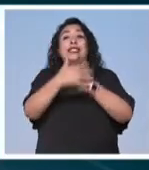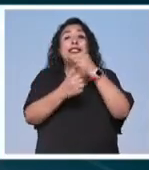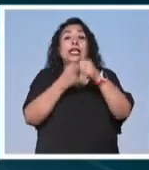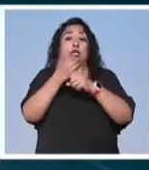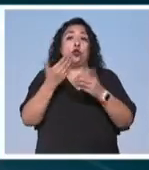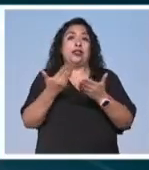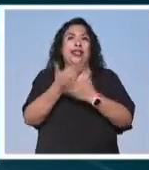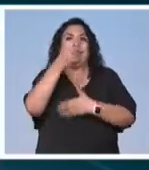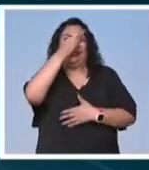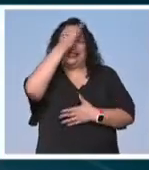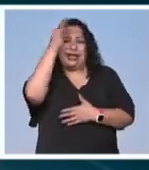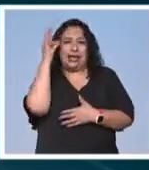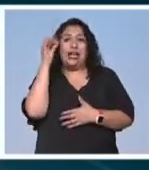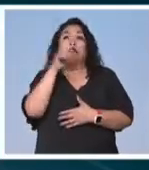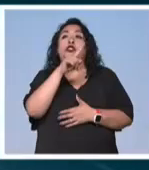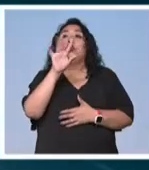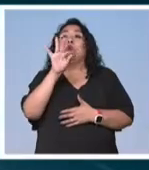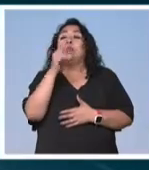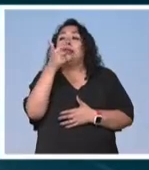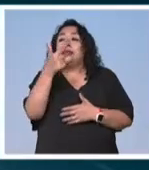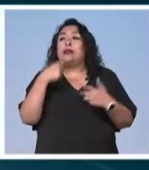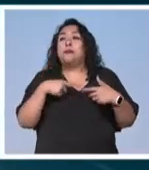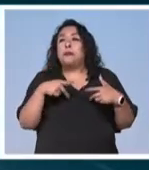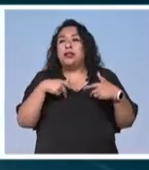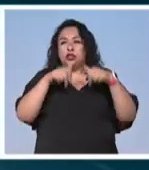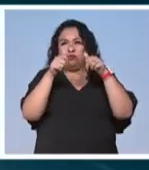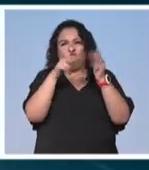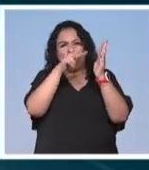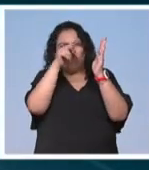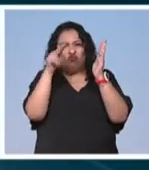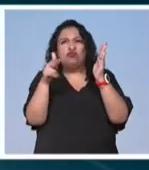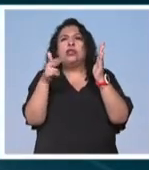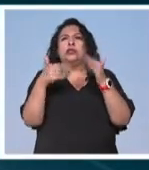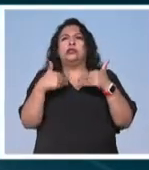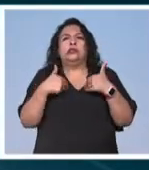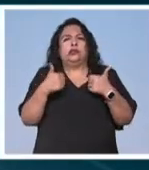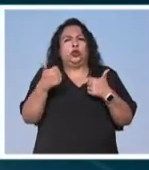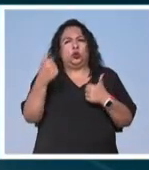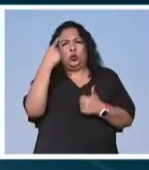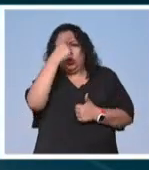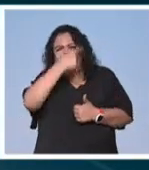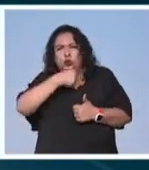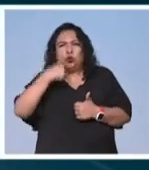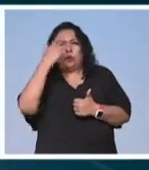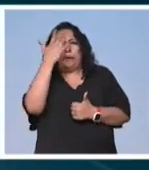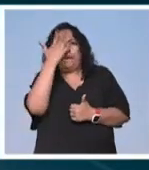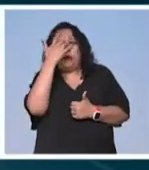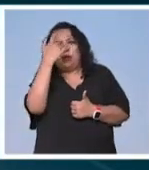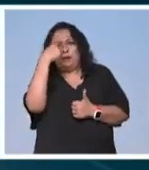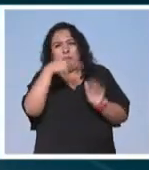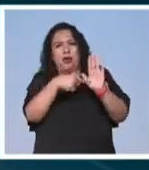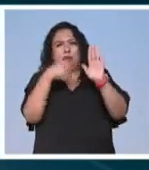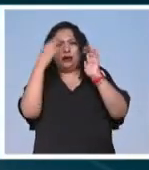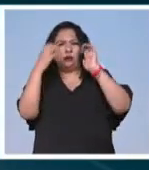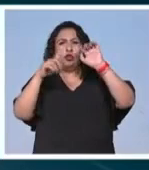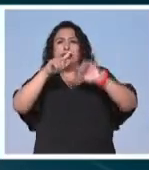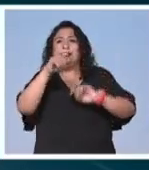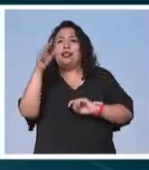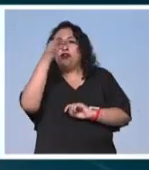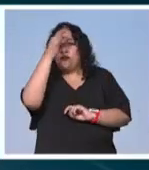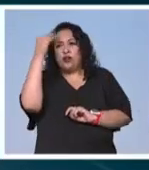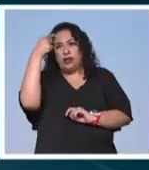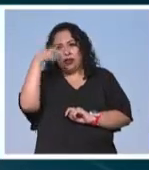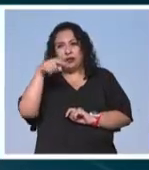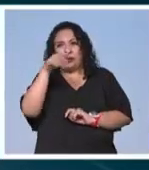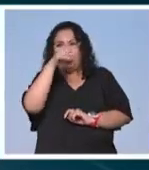natalicio de Calo y 147 artistas plasmaron sobre el lienzo una interpretación de su rostro y su magia para la muestra 100 Fridas para